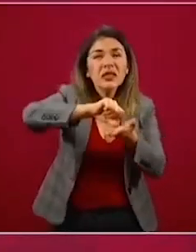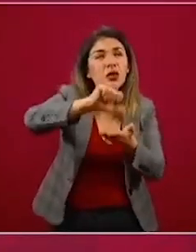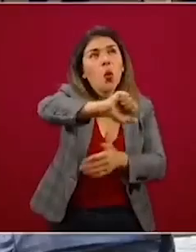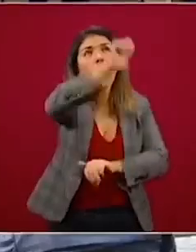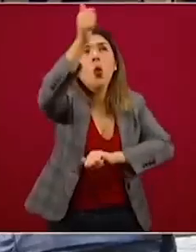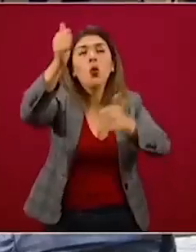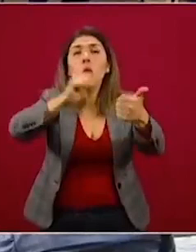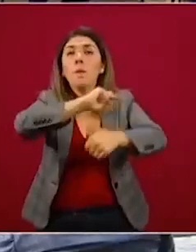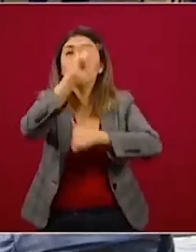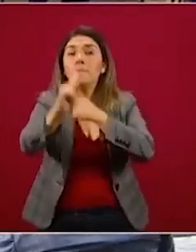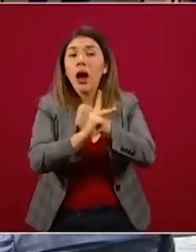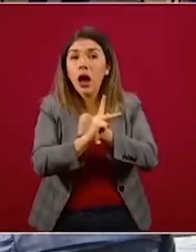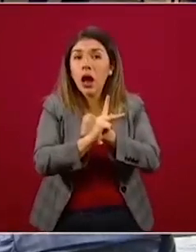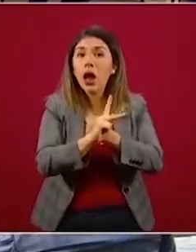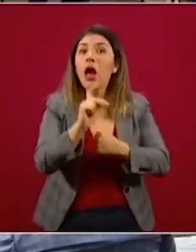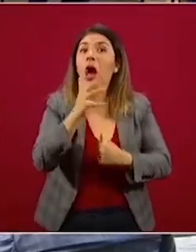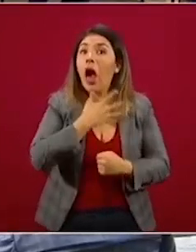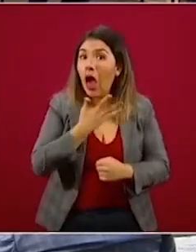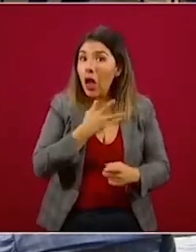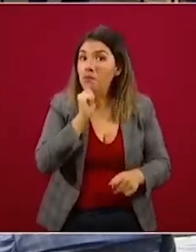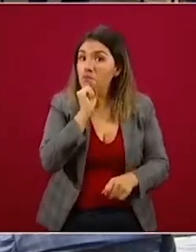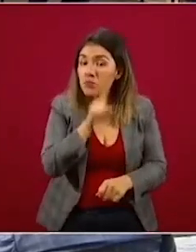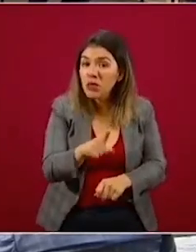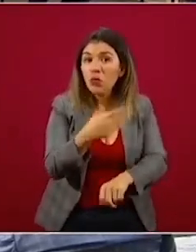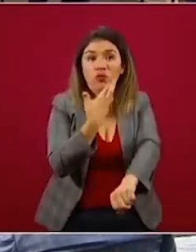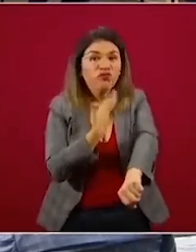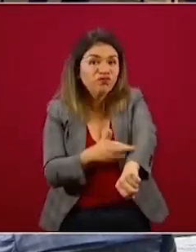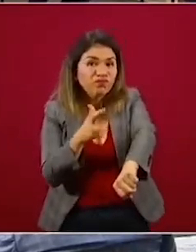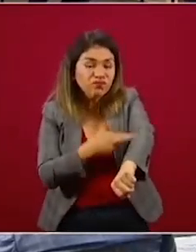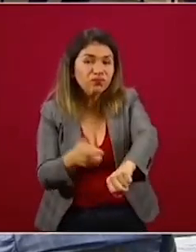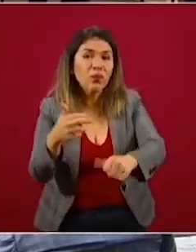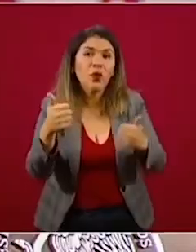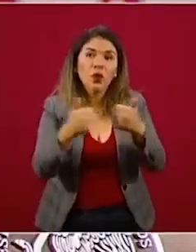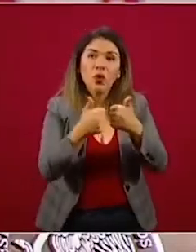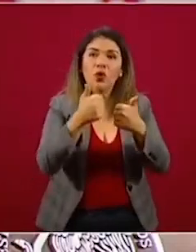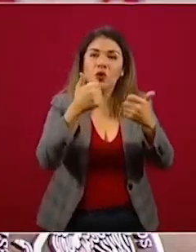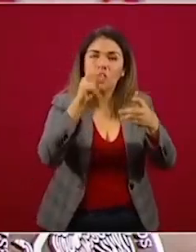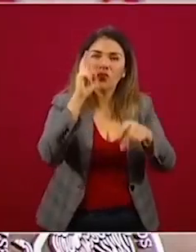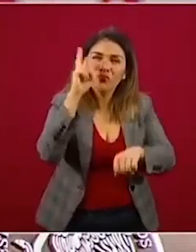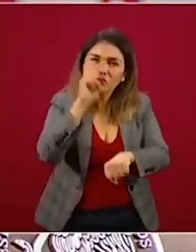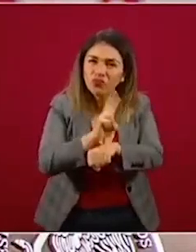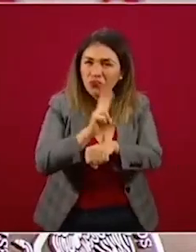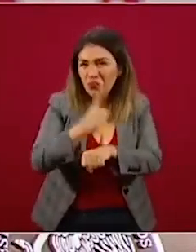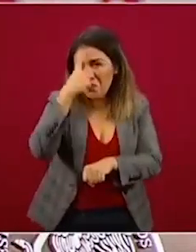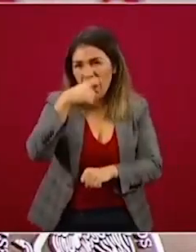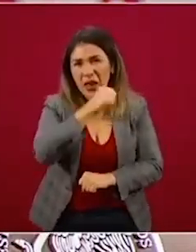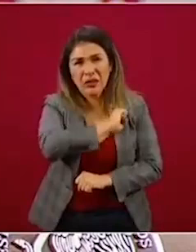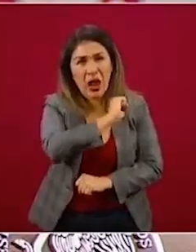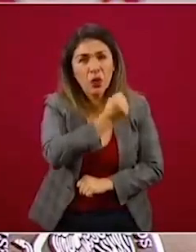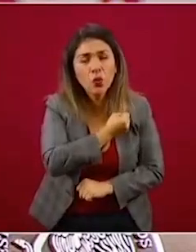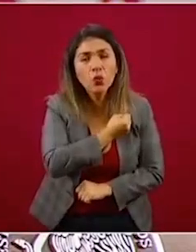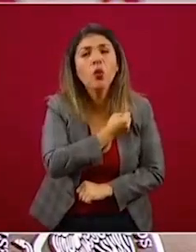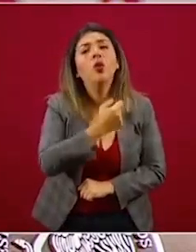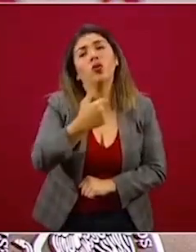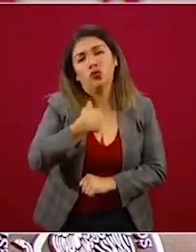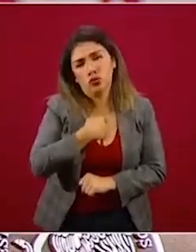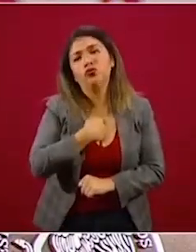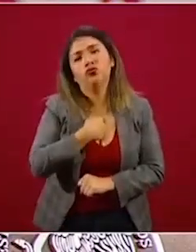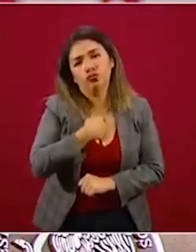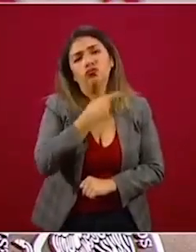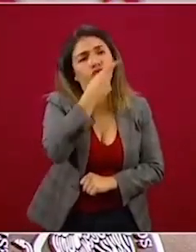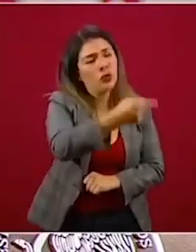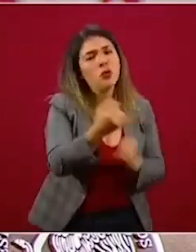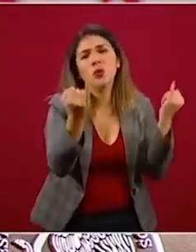están aplicando protocolos de salud, pues lo que les estamos pidiendo es que hagan lo